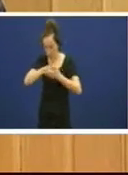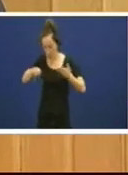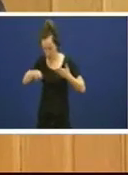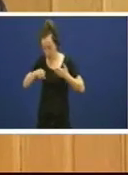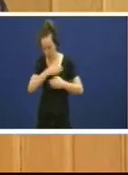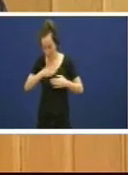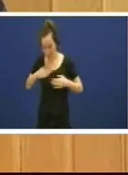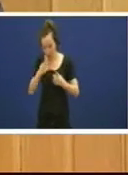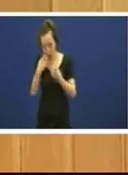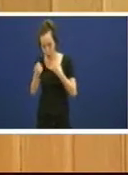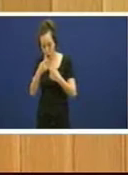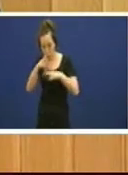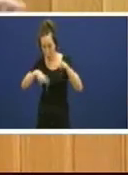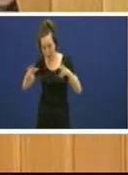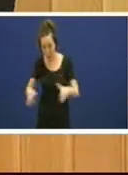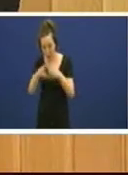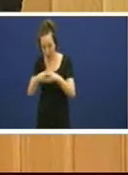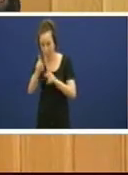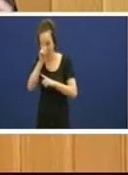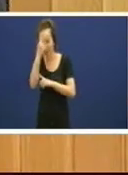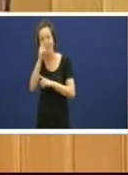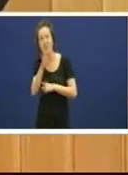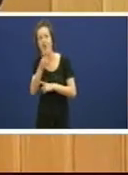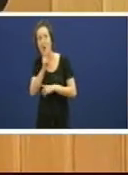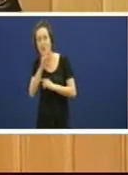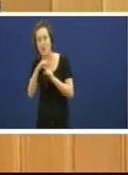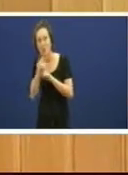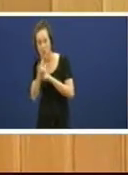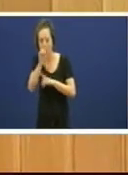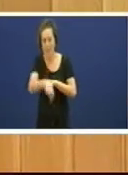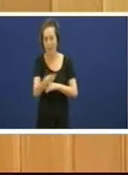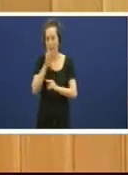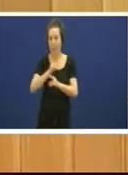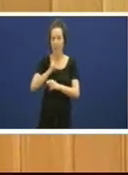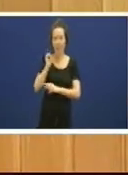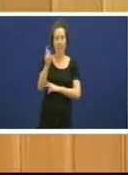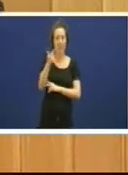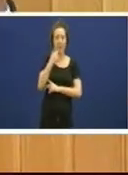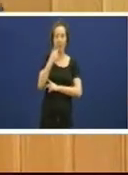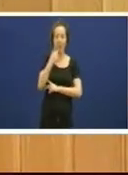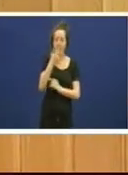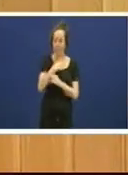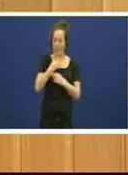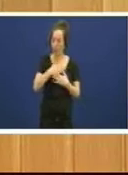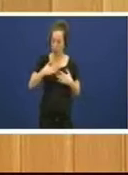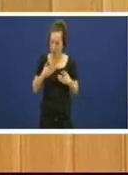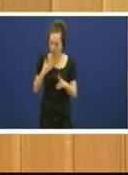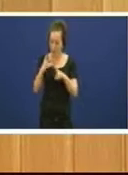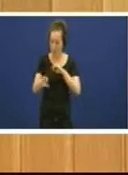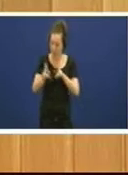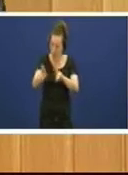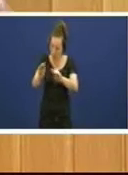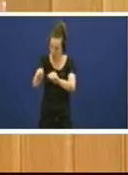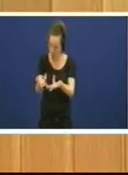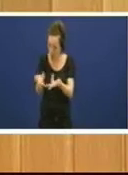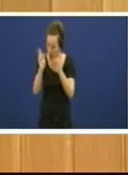gastaba moito en ladrillo e nos decían que queríamos cortar o que era a liberdade da obra social das caixas e